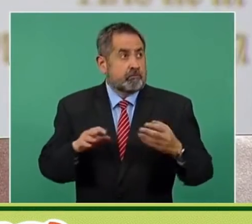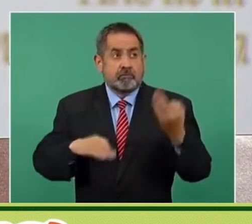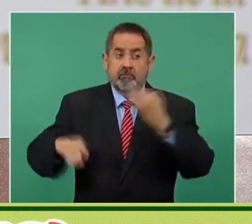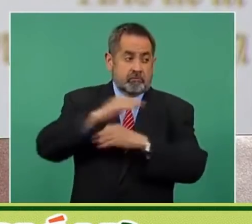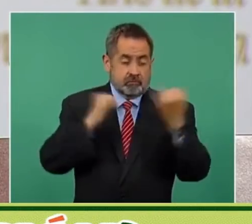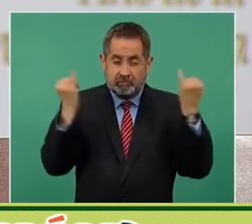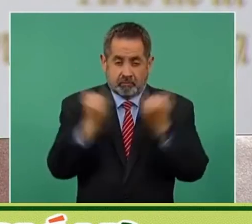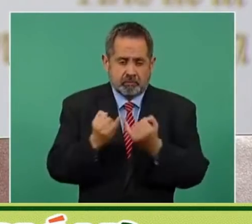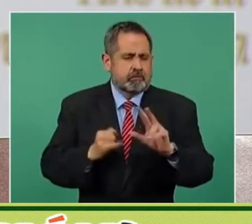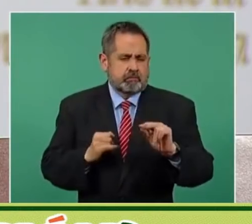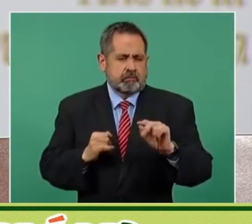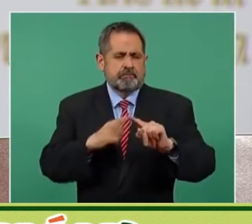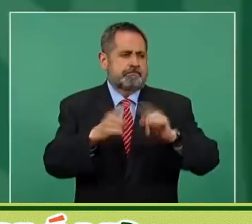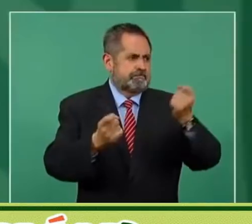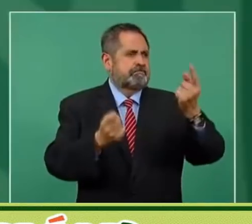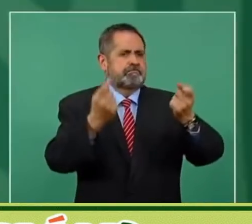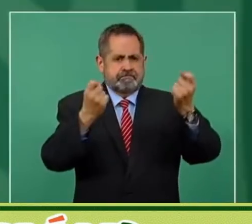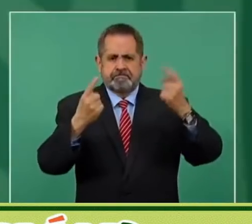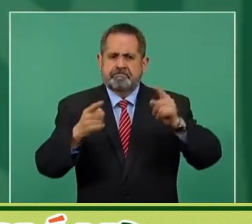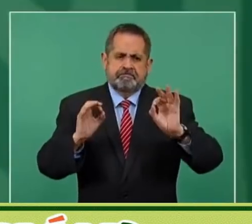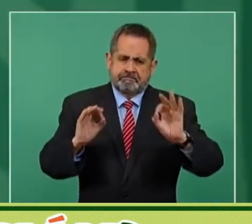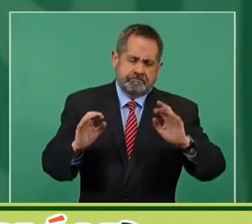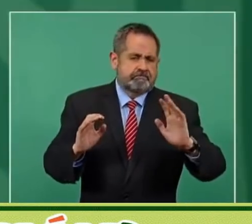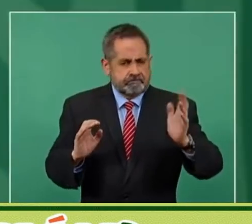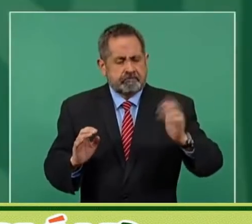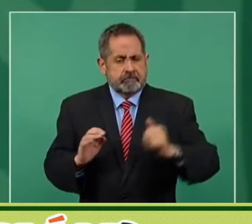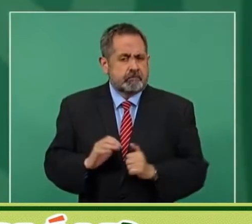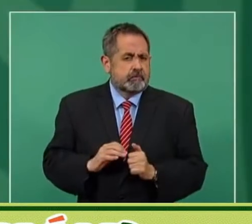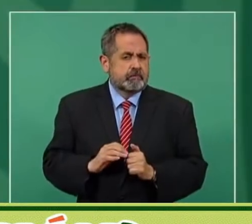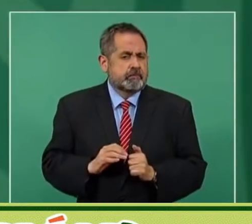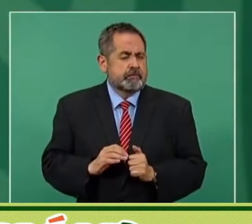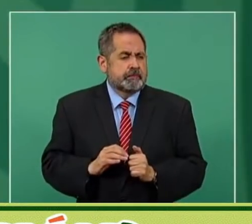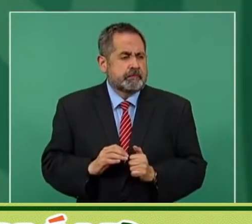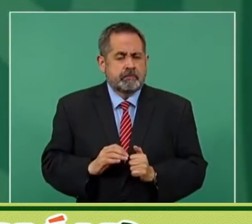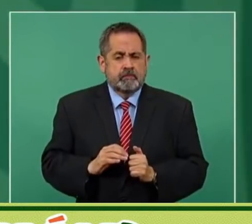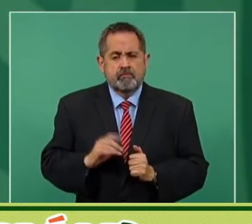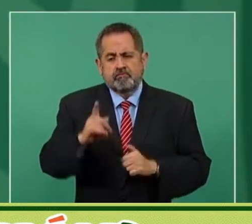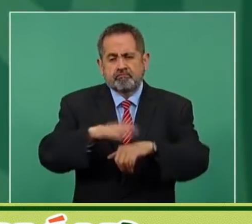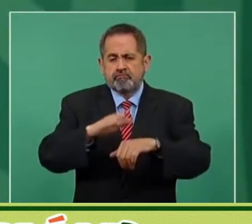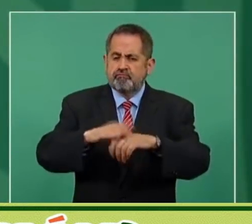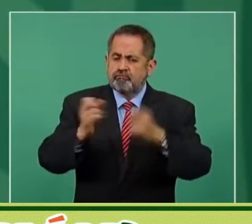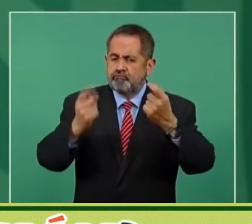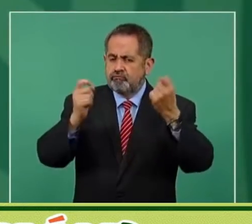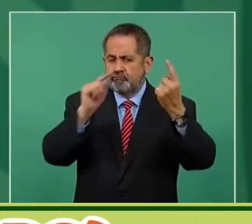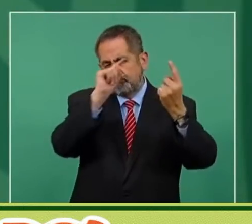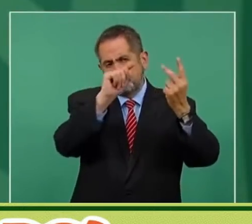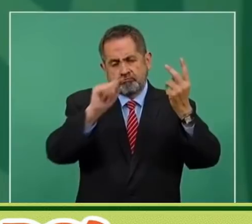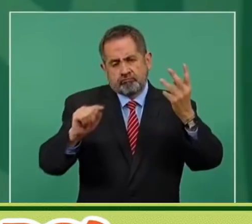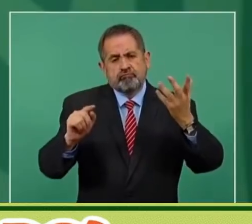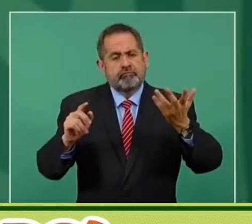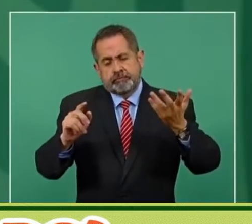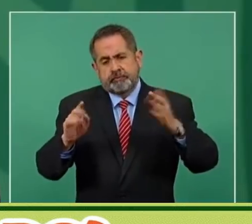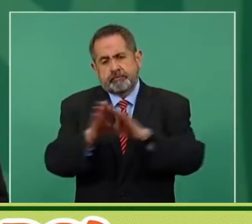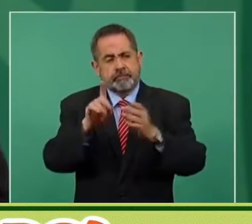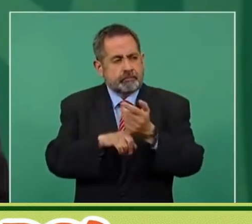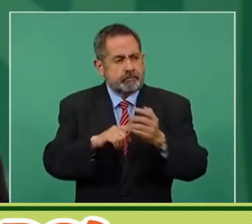Hay que tomar en cuenta que aunque